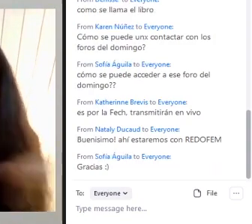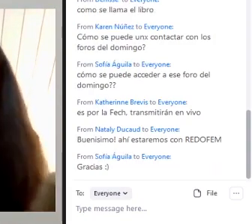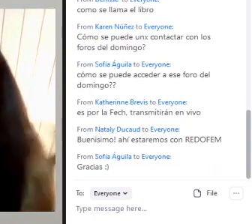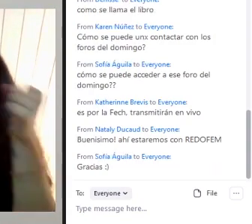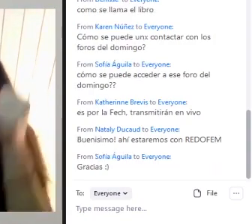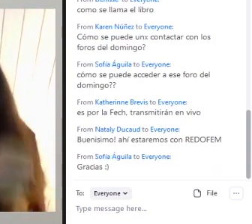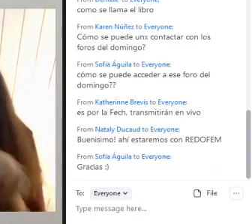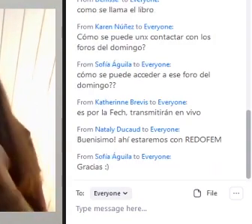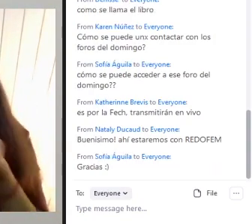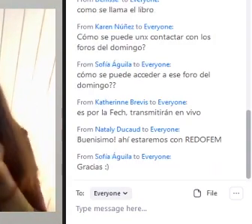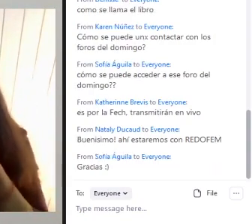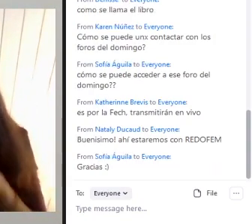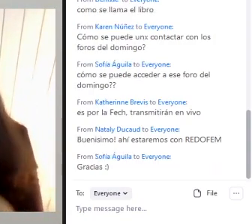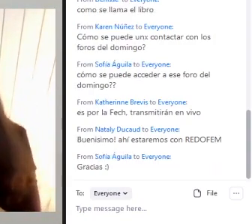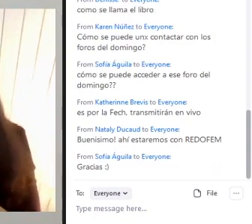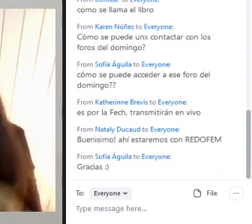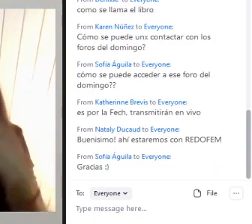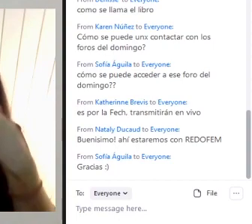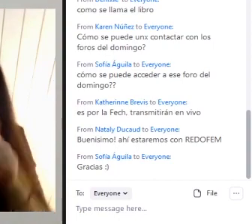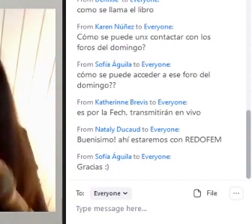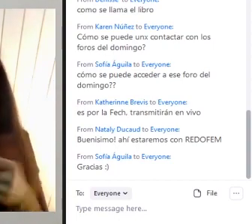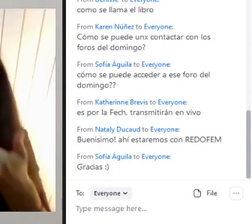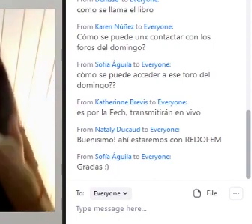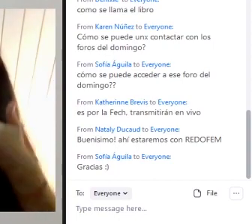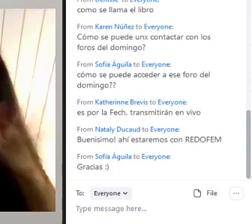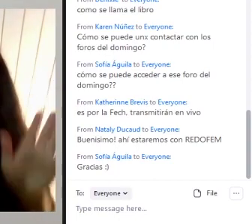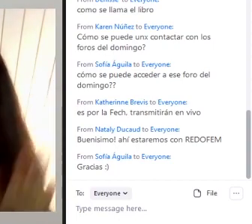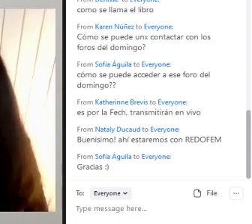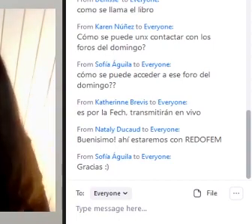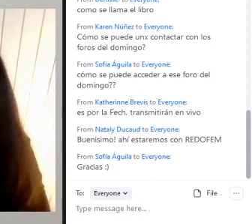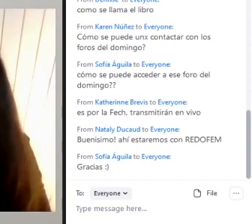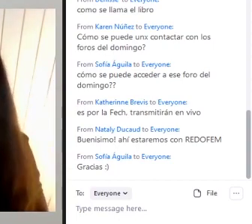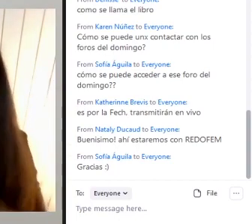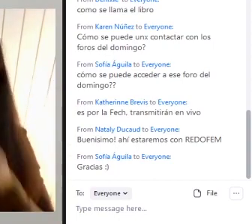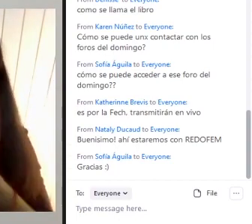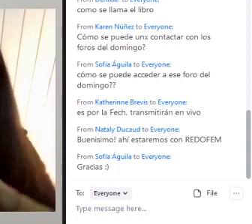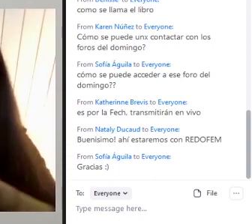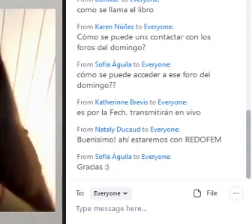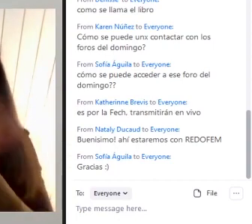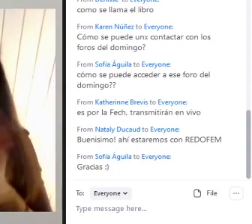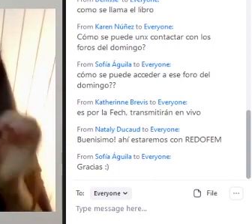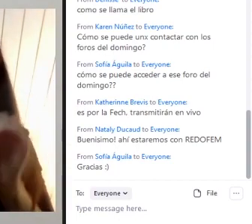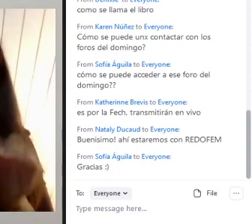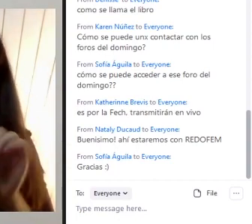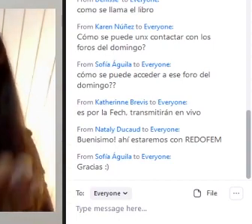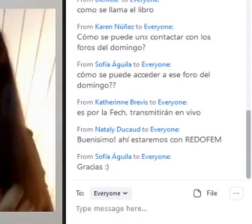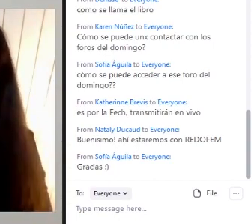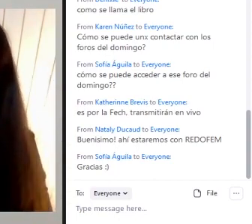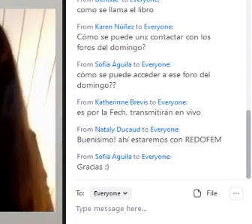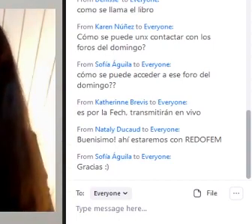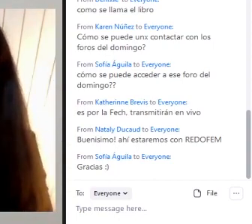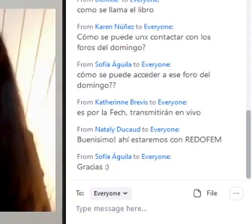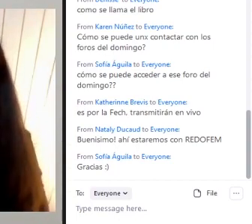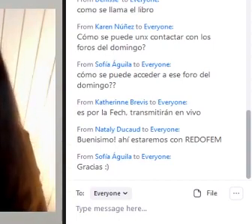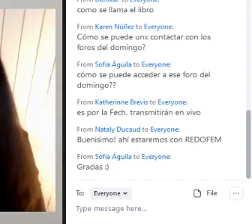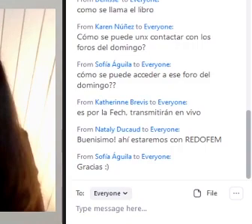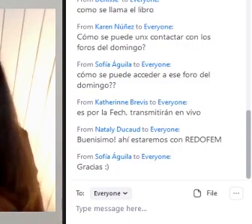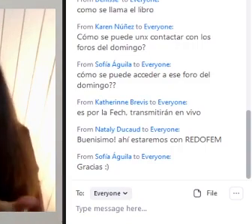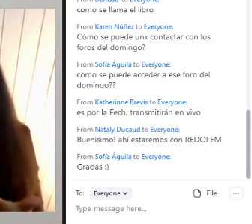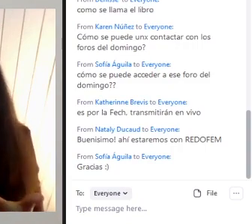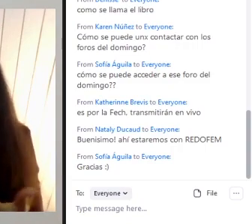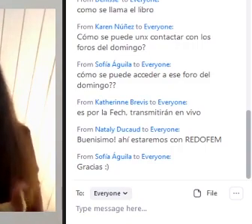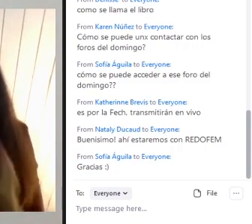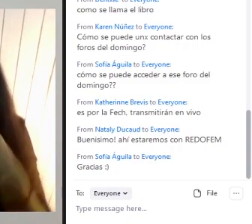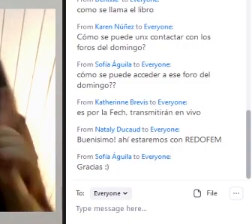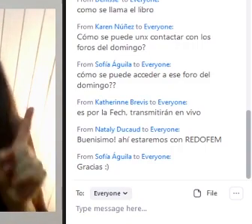Y vivir su vida libremente Y yo creo que eso Va a cambiar Cualquier educación Digamos Porque es precisamente Todo lo contrario De lo que nos enseñan En la escuela La escuela